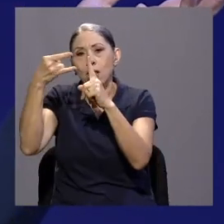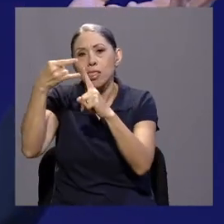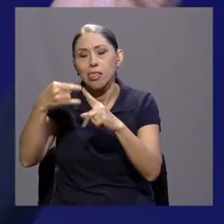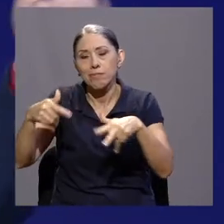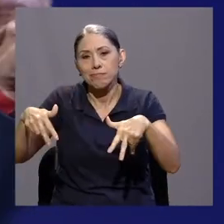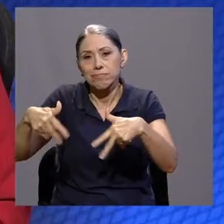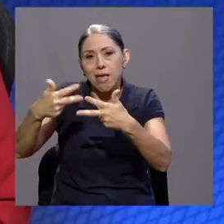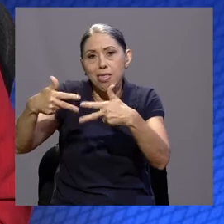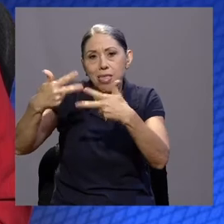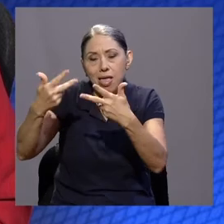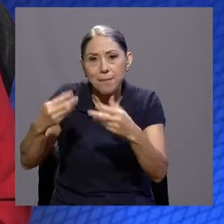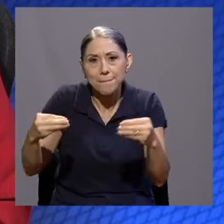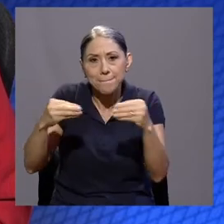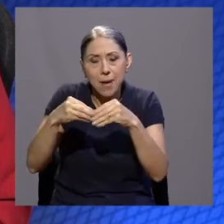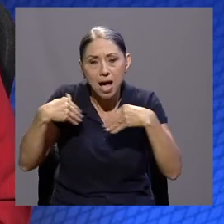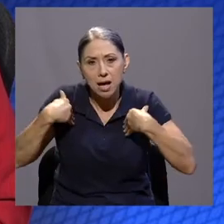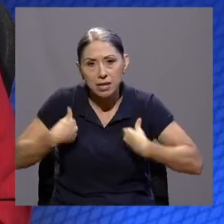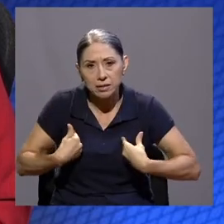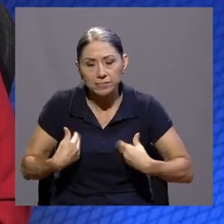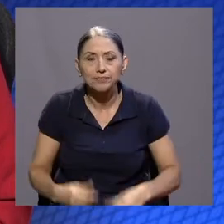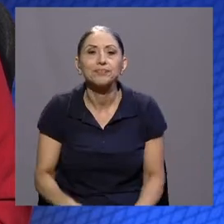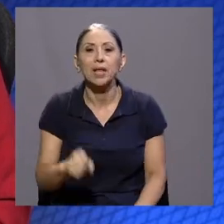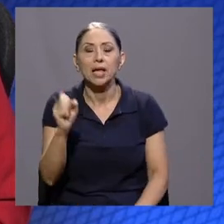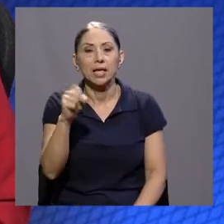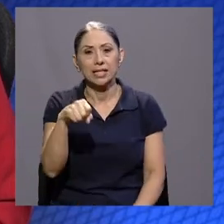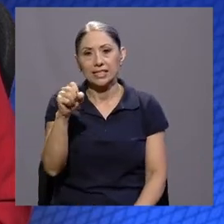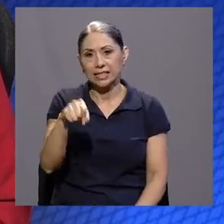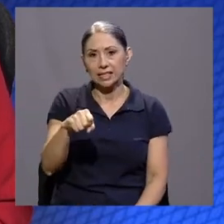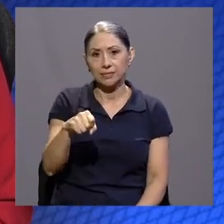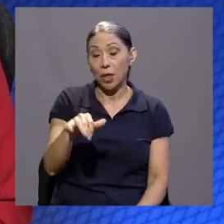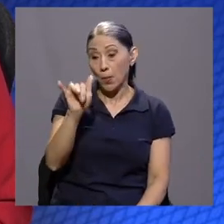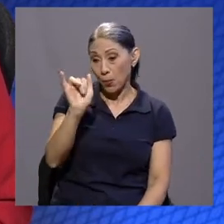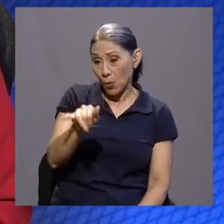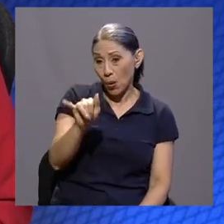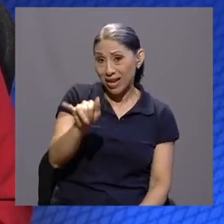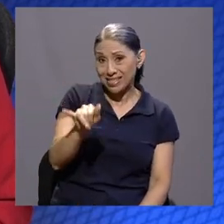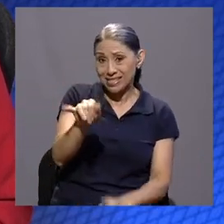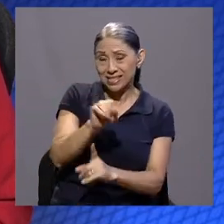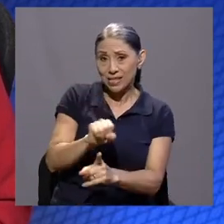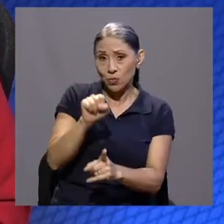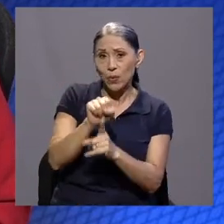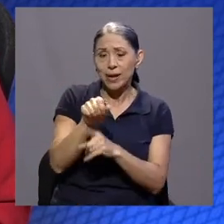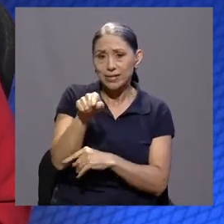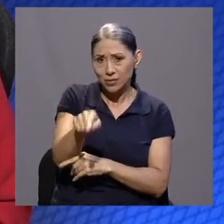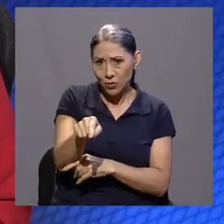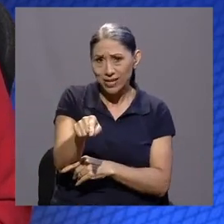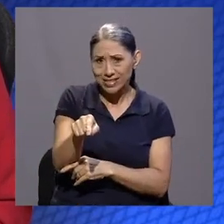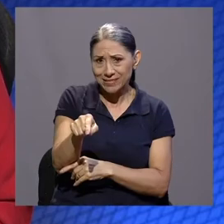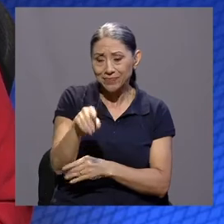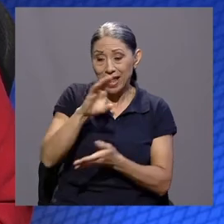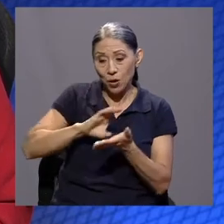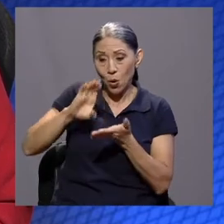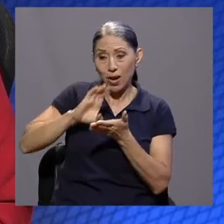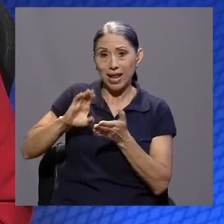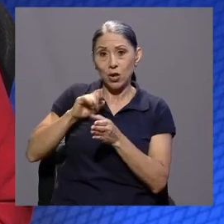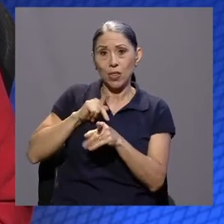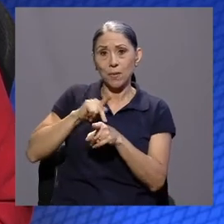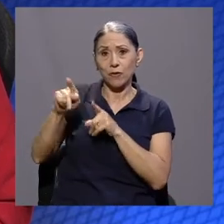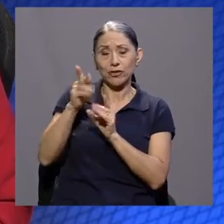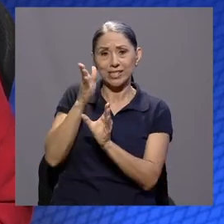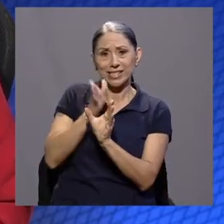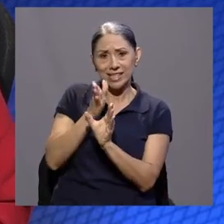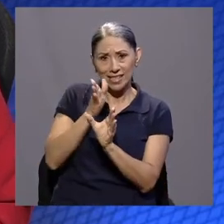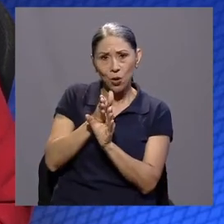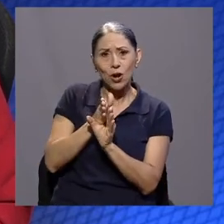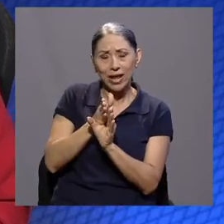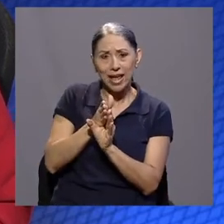tecnológico, que suele ser más desgastante. Así es, por eso, por ese tipo de situaciones es que por parte del colegio, de